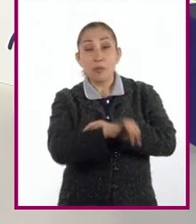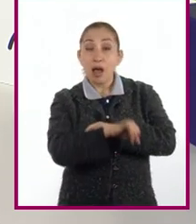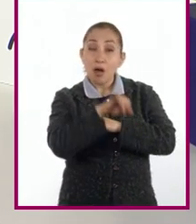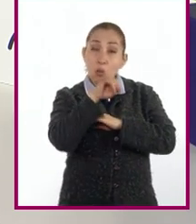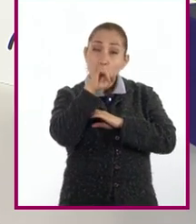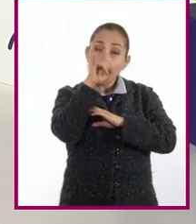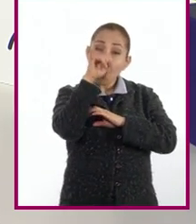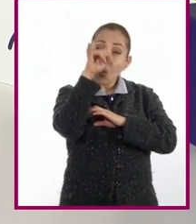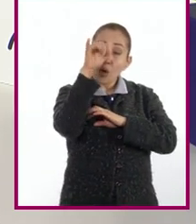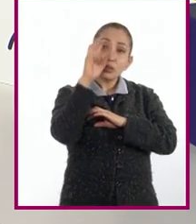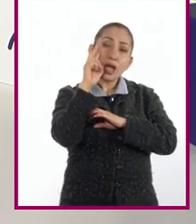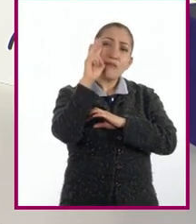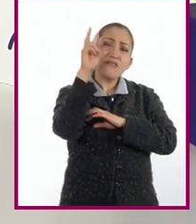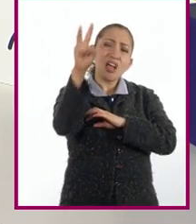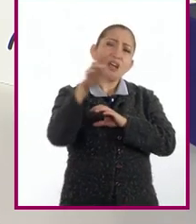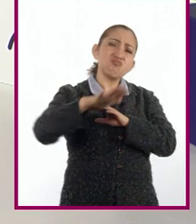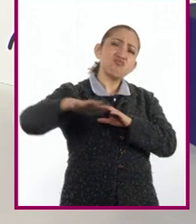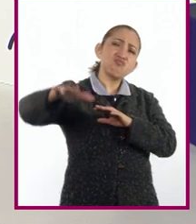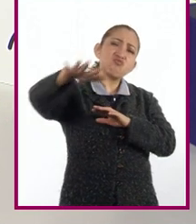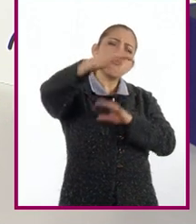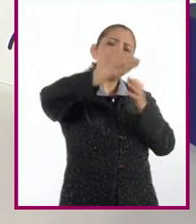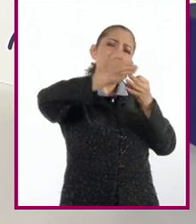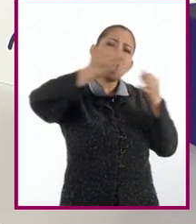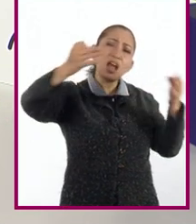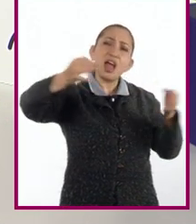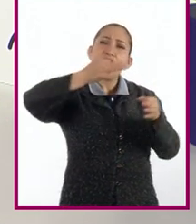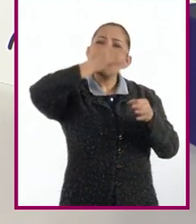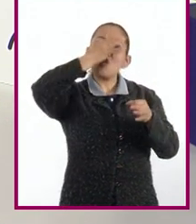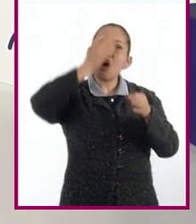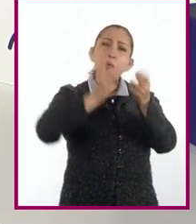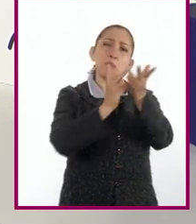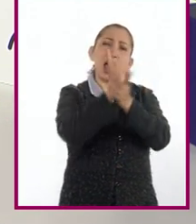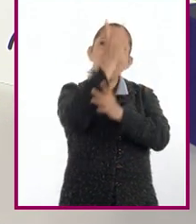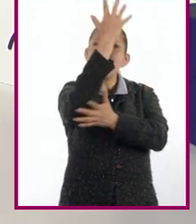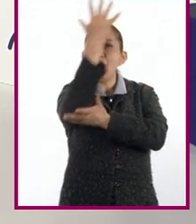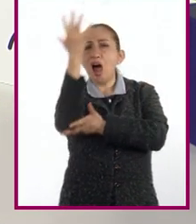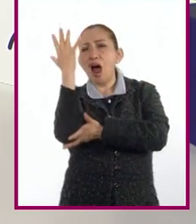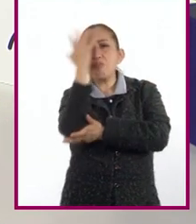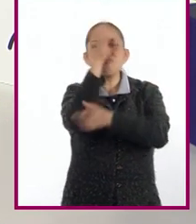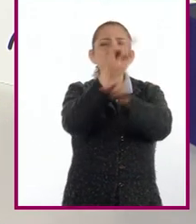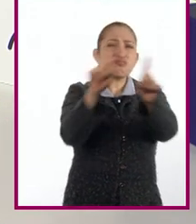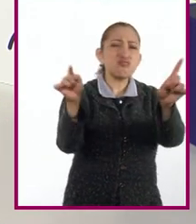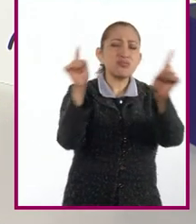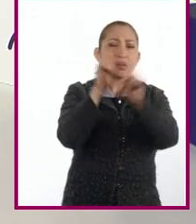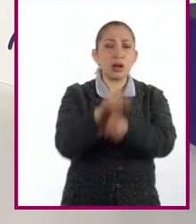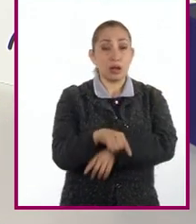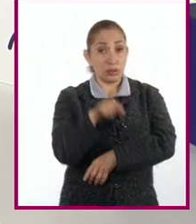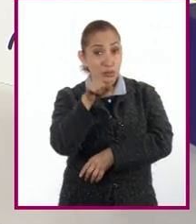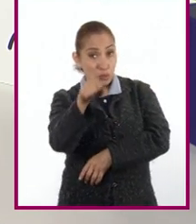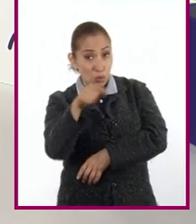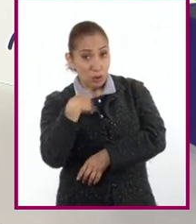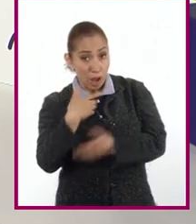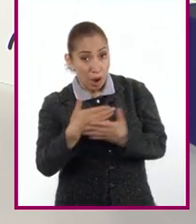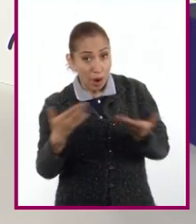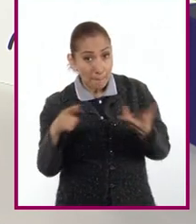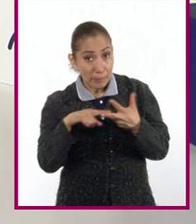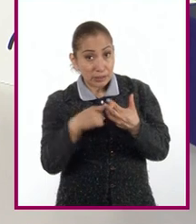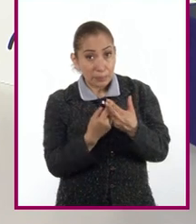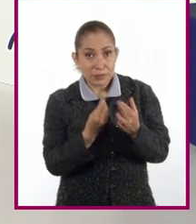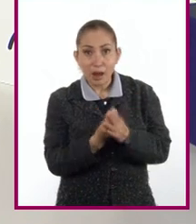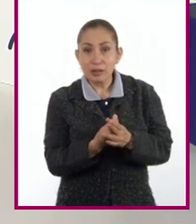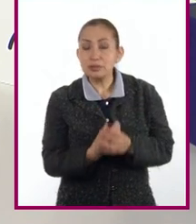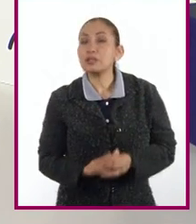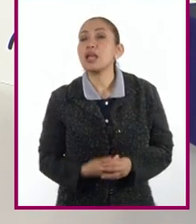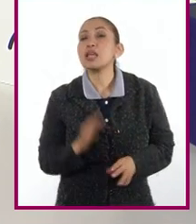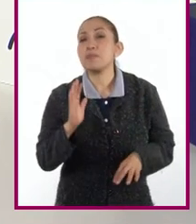se pueden ver un extenso territorio con flora y fauna diversa. ¿Les parece bien si iniciamos con la sesión